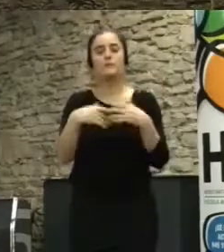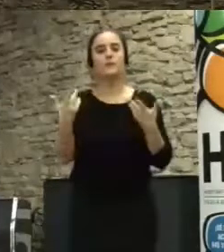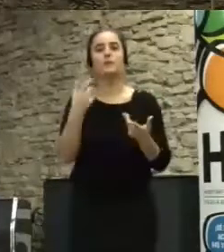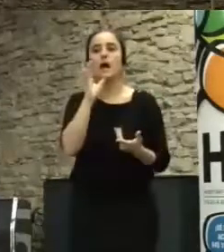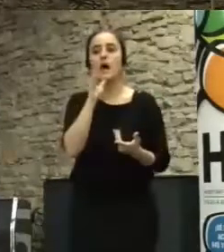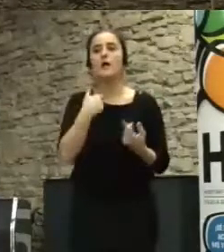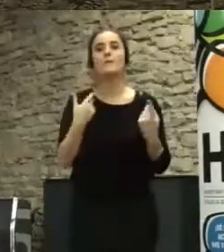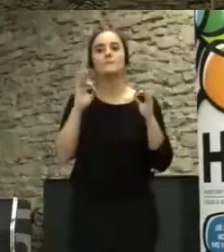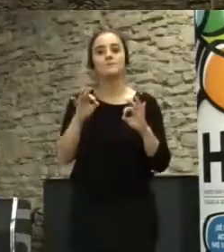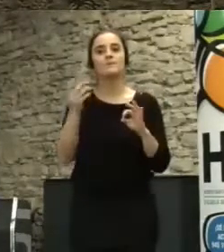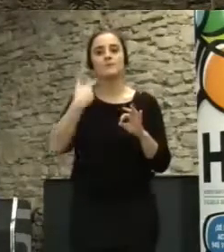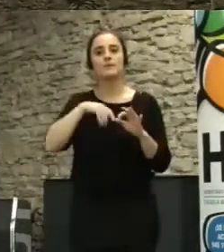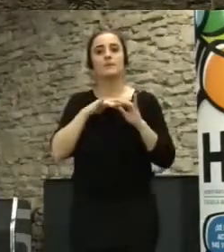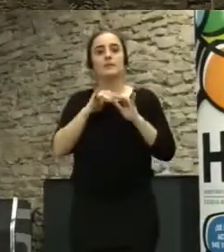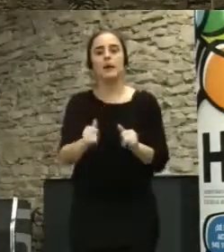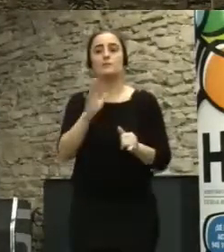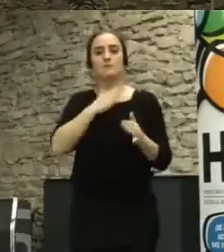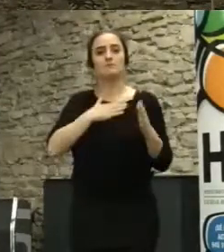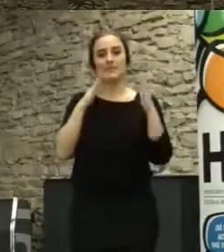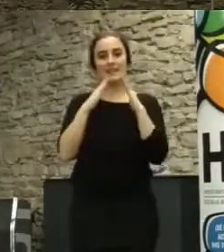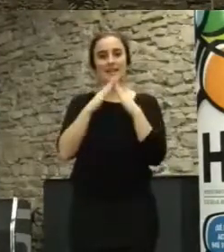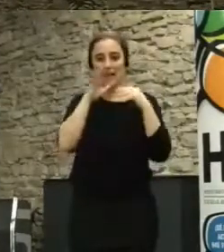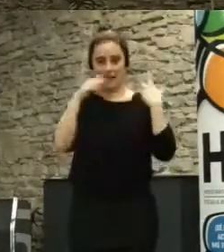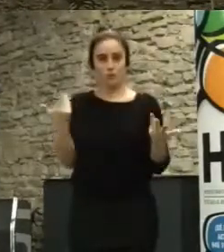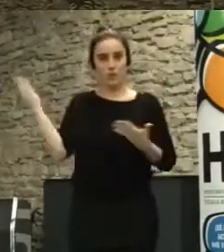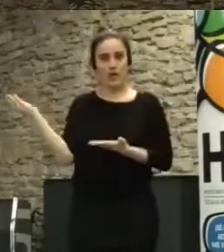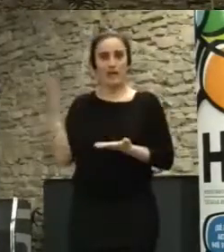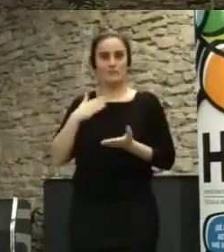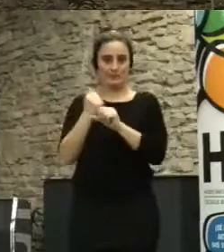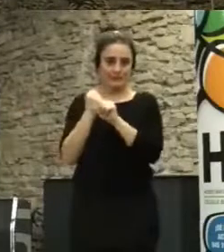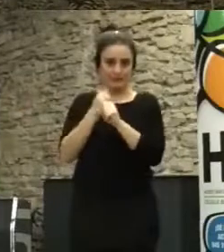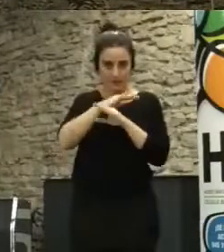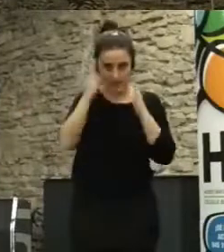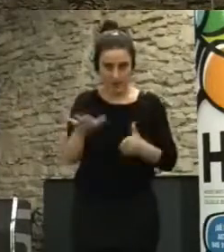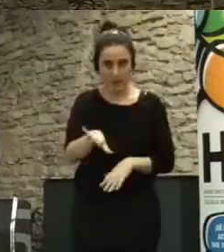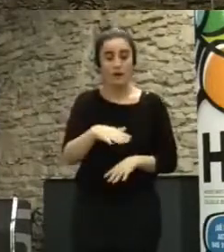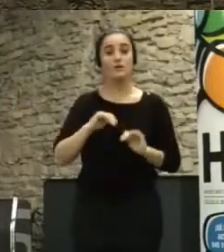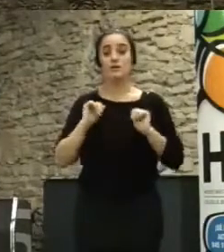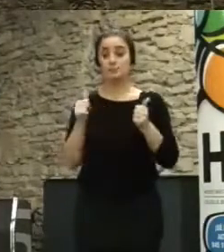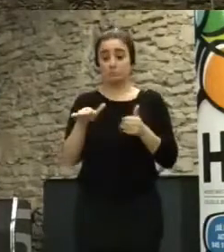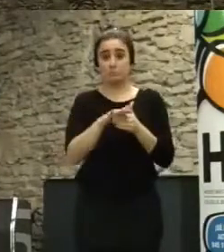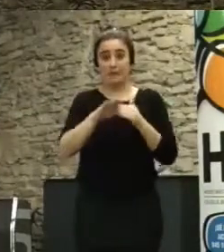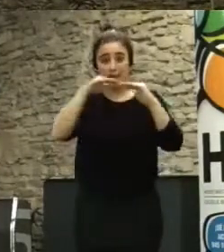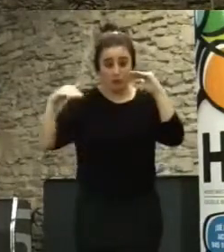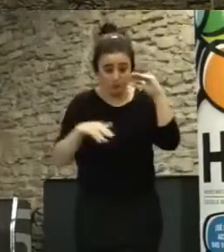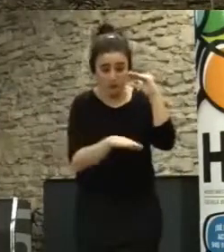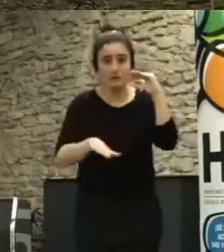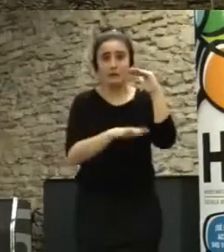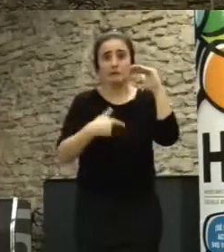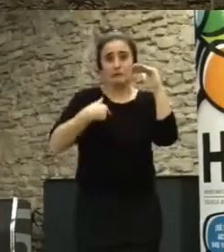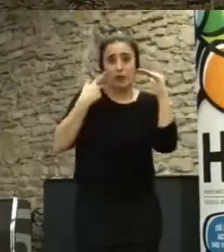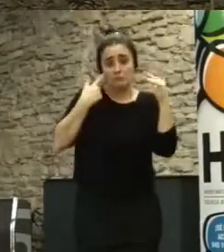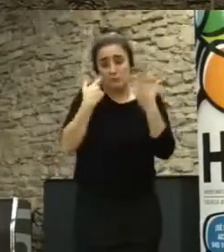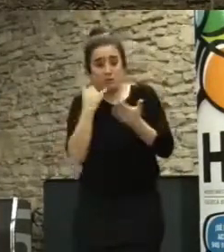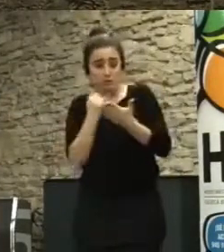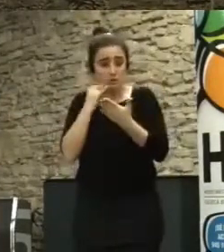mi casa actual. Este es el Medialas Prado. Empezó chiquitito, en un sótano, ahí cacharreando hace un